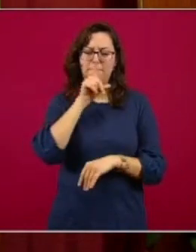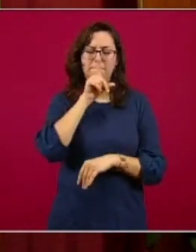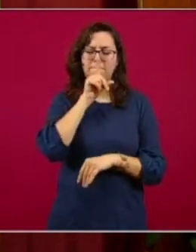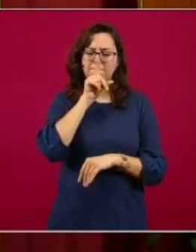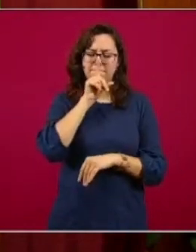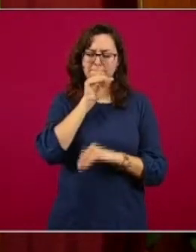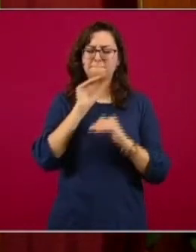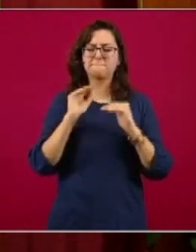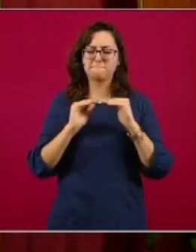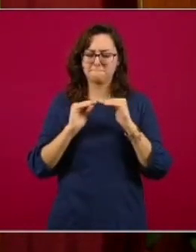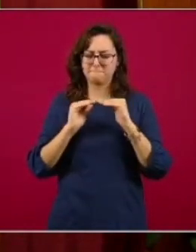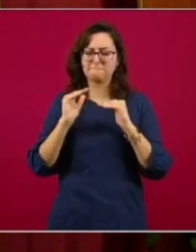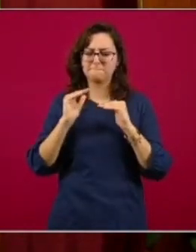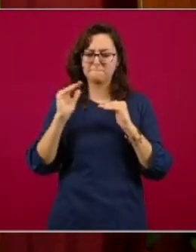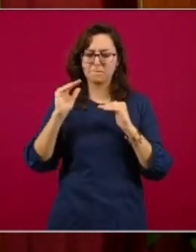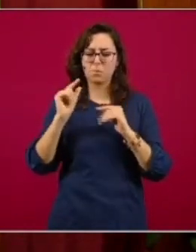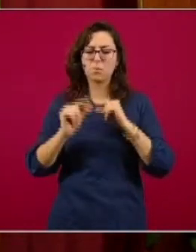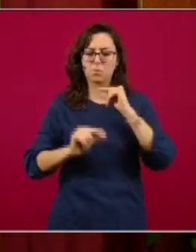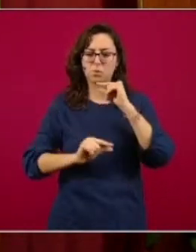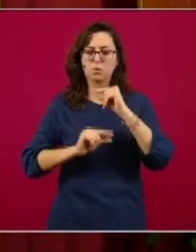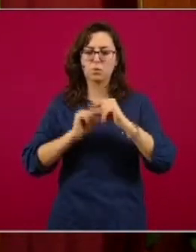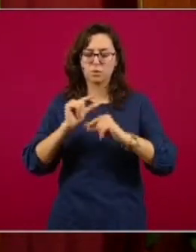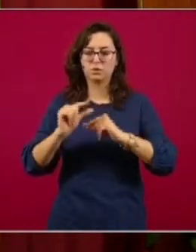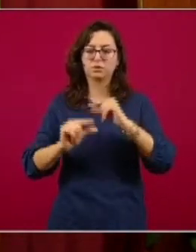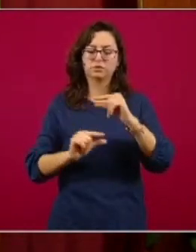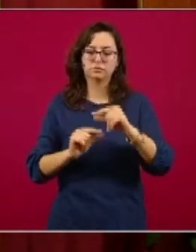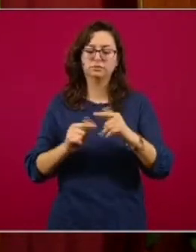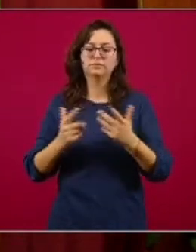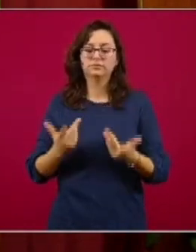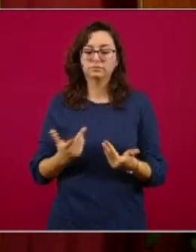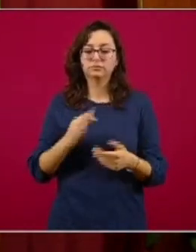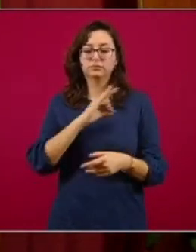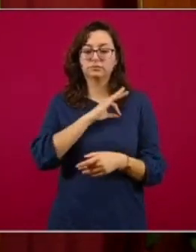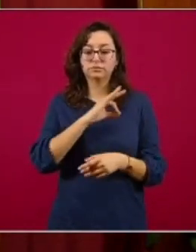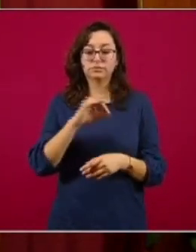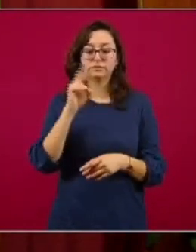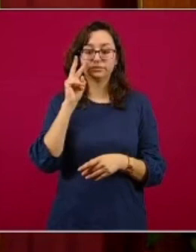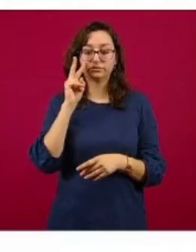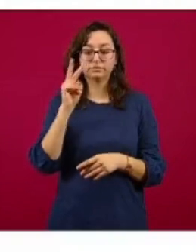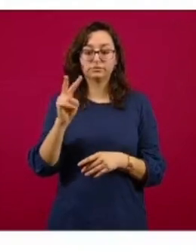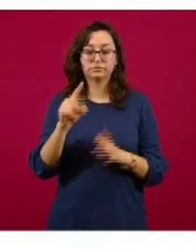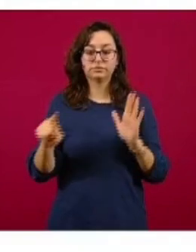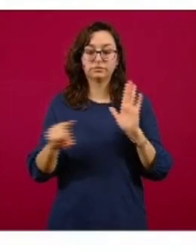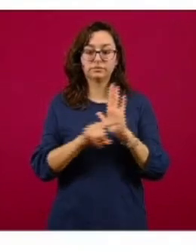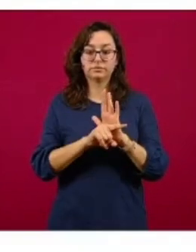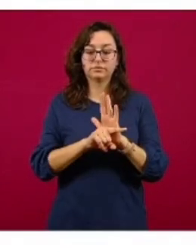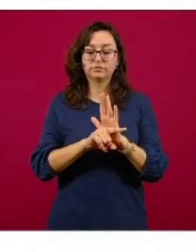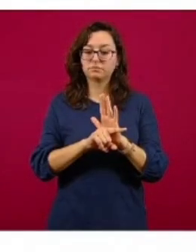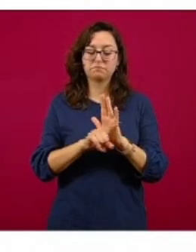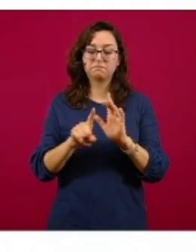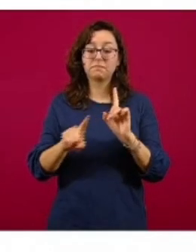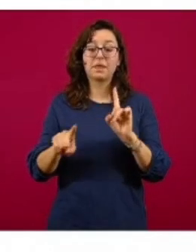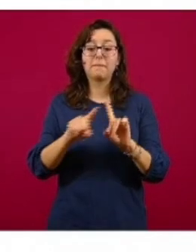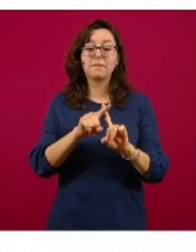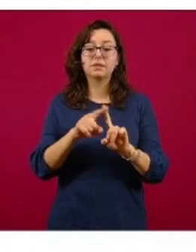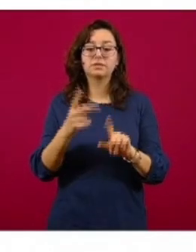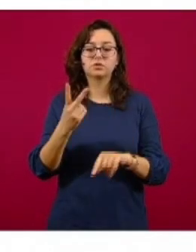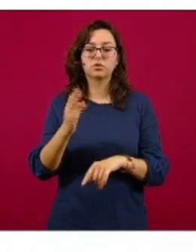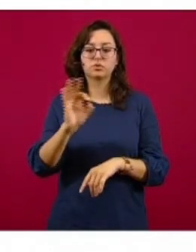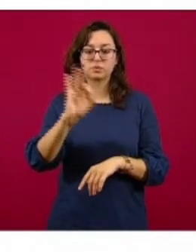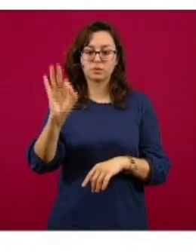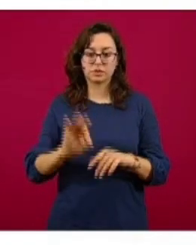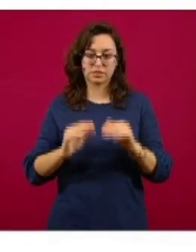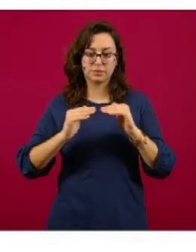de las personas que están enfermando con una pequeña diferencial positiva de más 2% cuando vemos